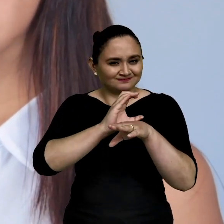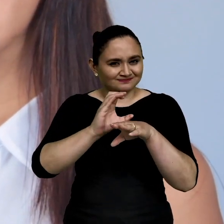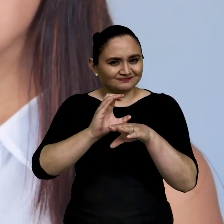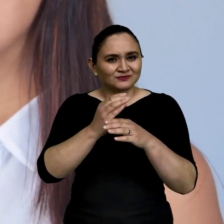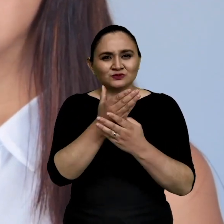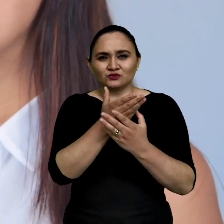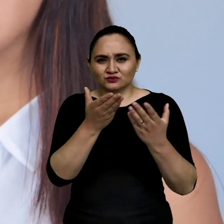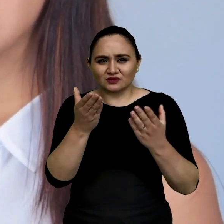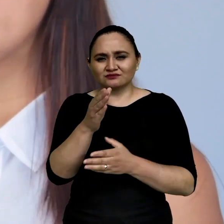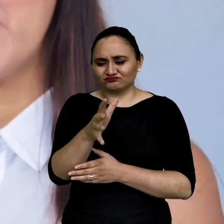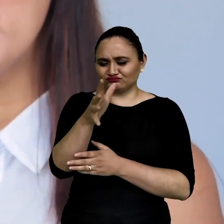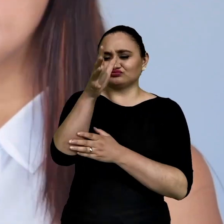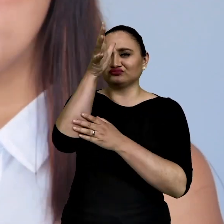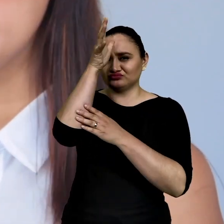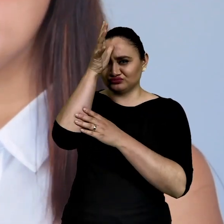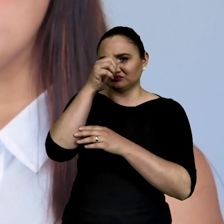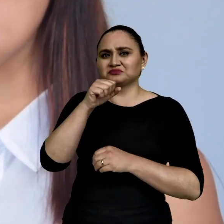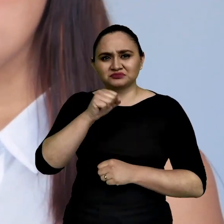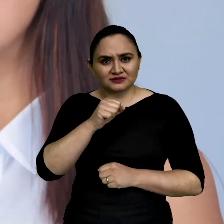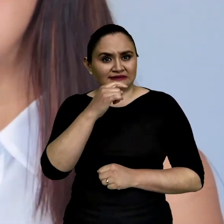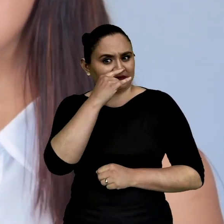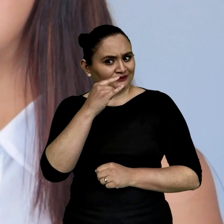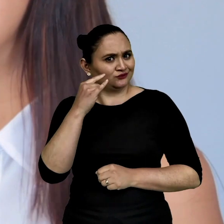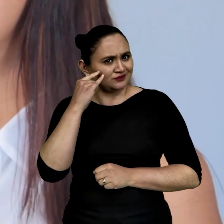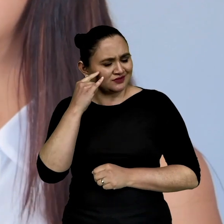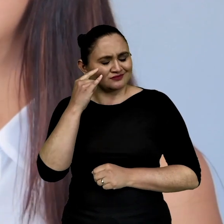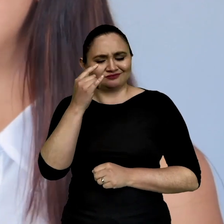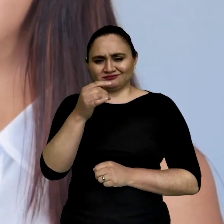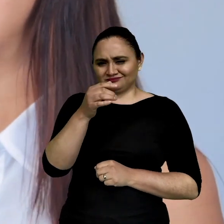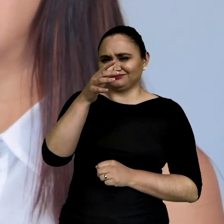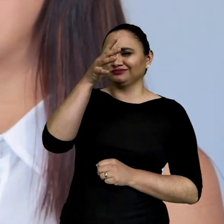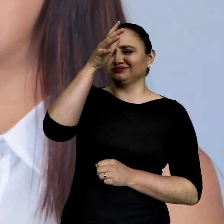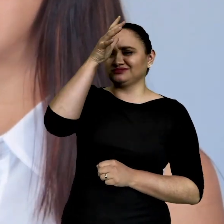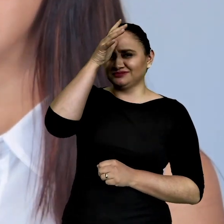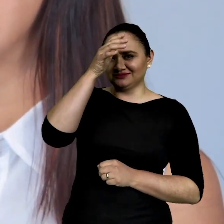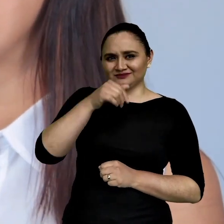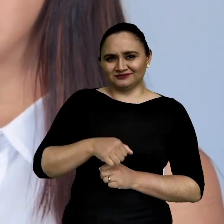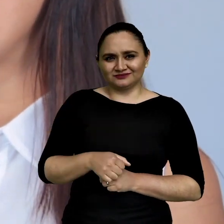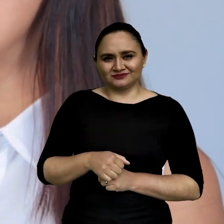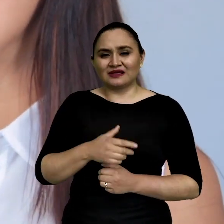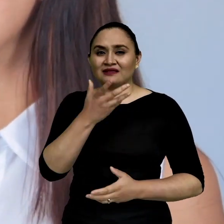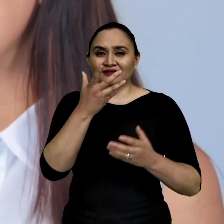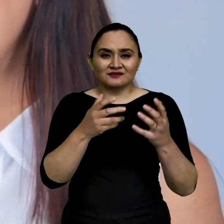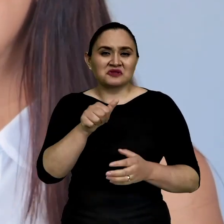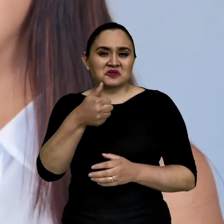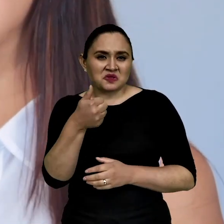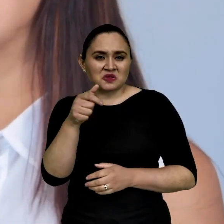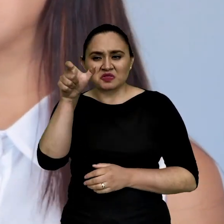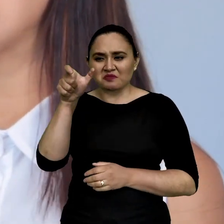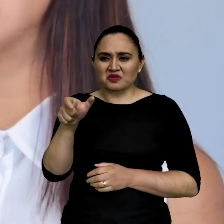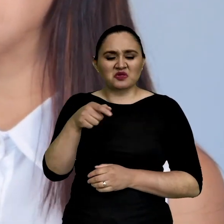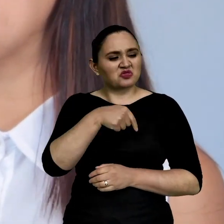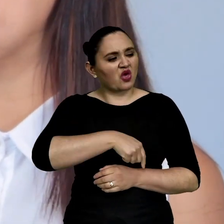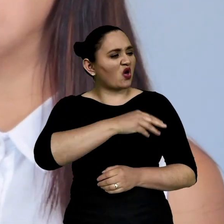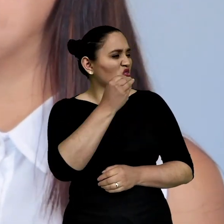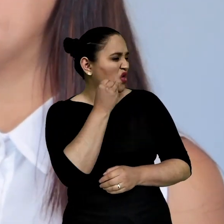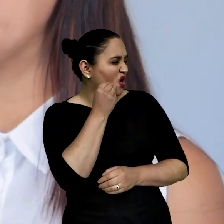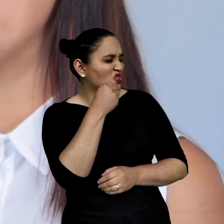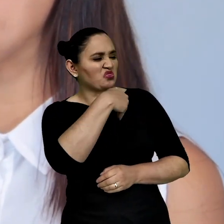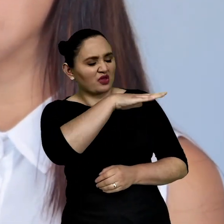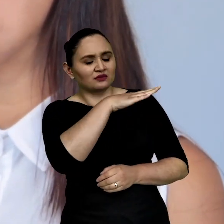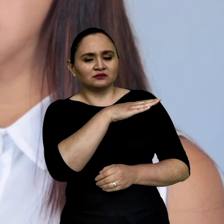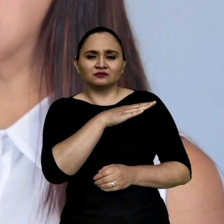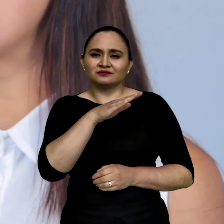sepan que son inteligentes. Los niños y las niñas son muy inteligentes. Nunca dejen que nos digan lo